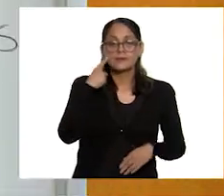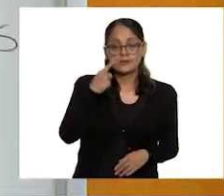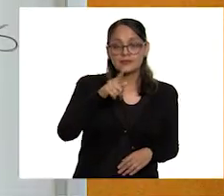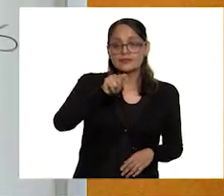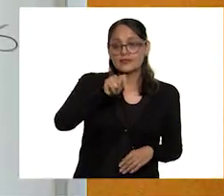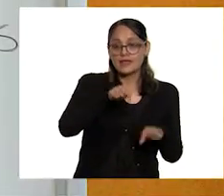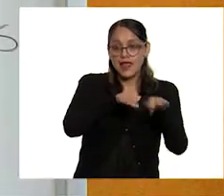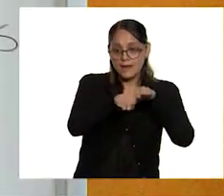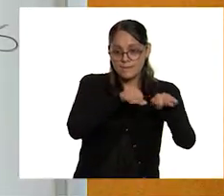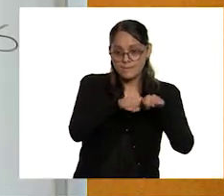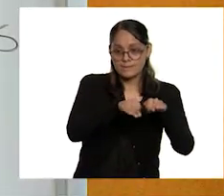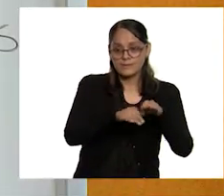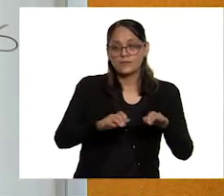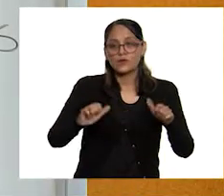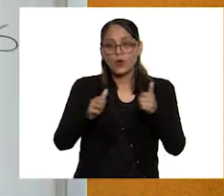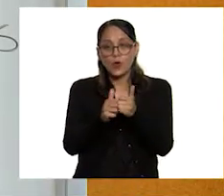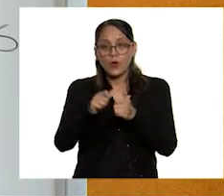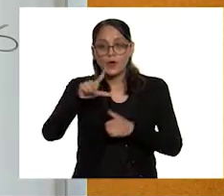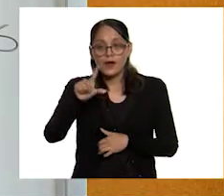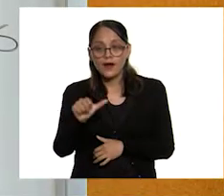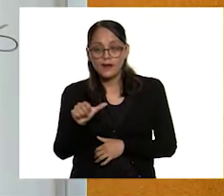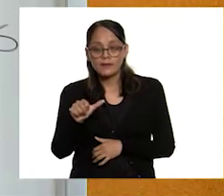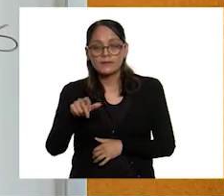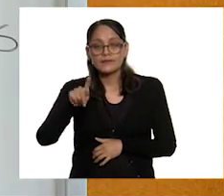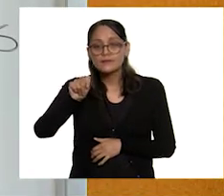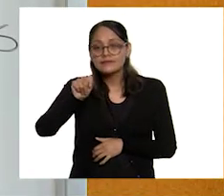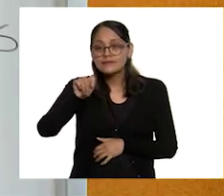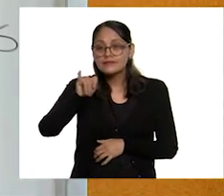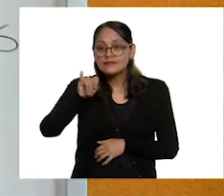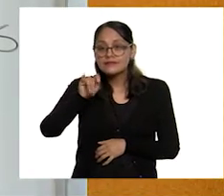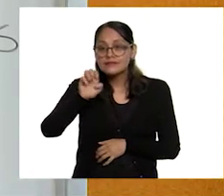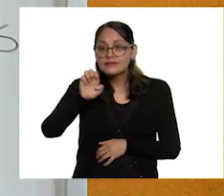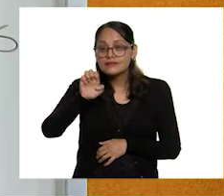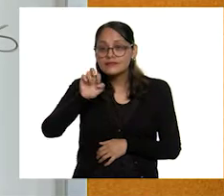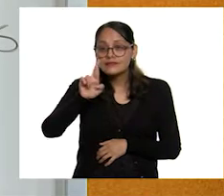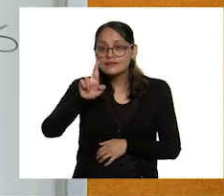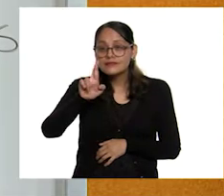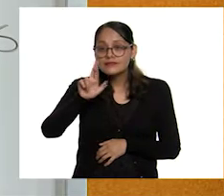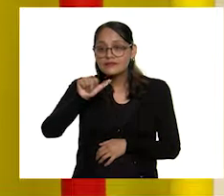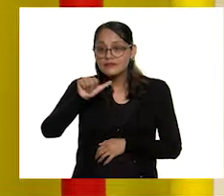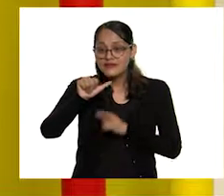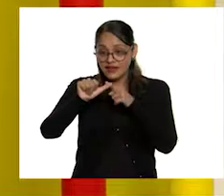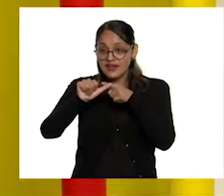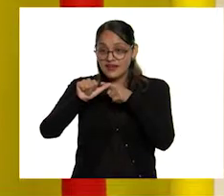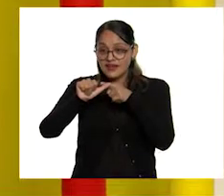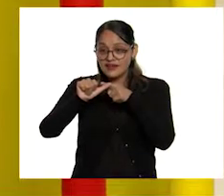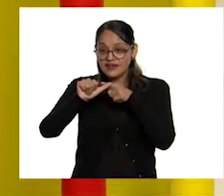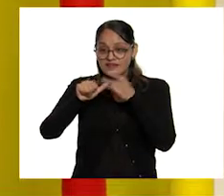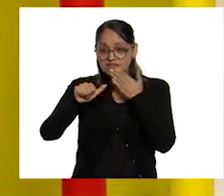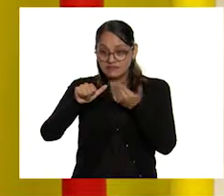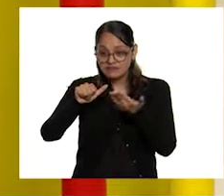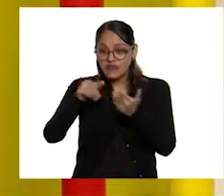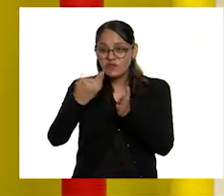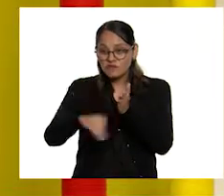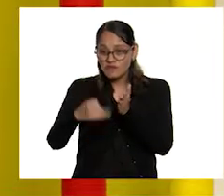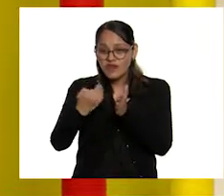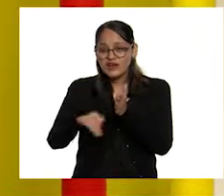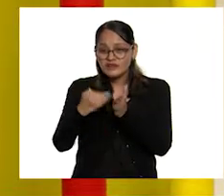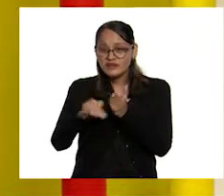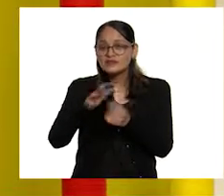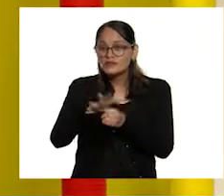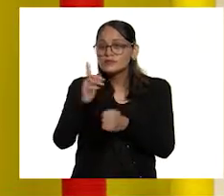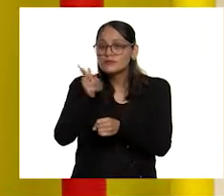tierra. Tierra. Tierra. Ahí falta algo, ¿verdad? ¿Ya lo